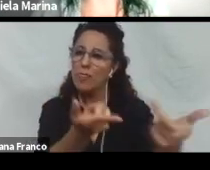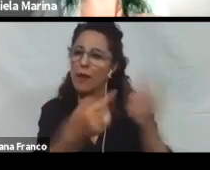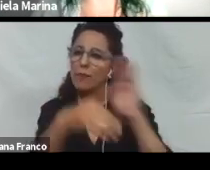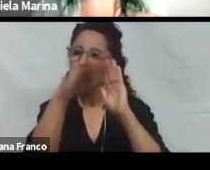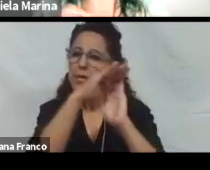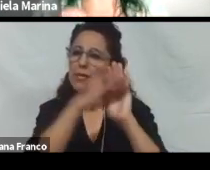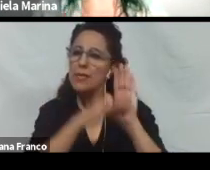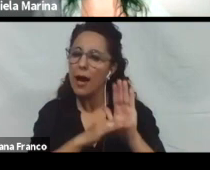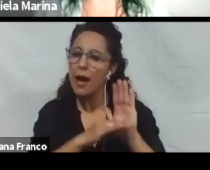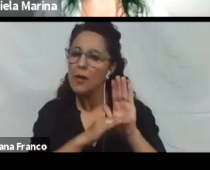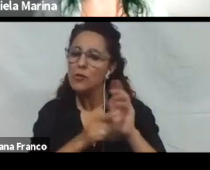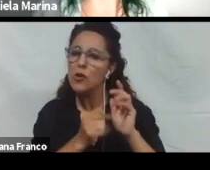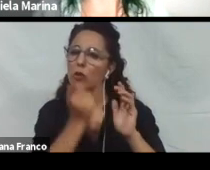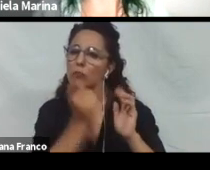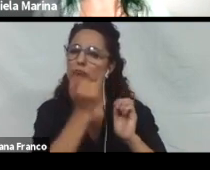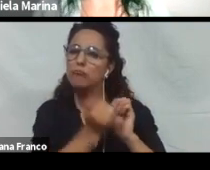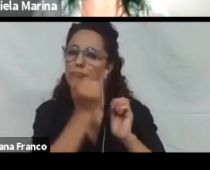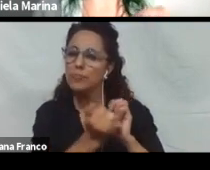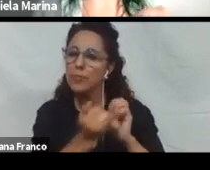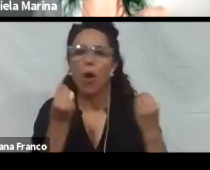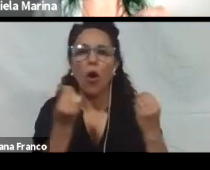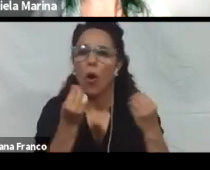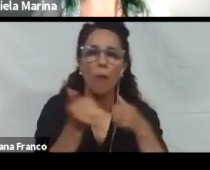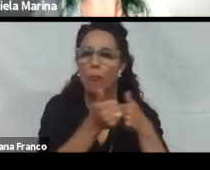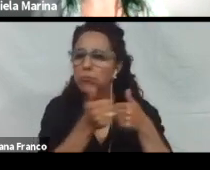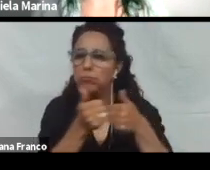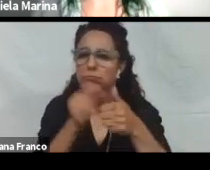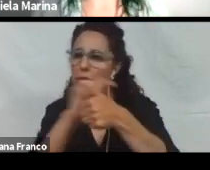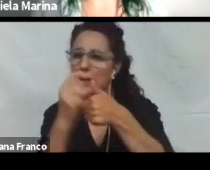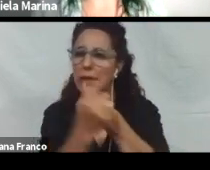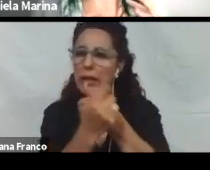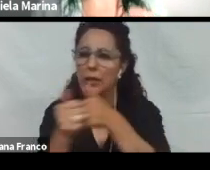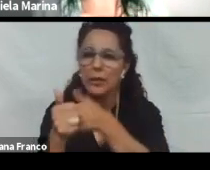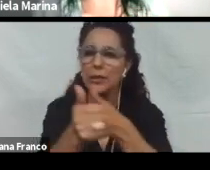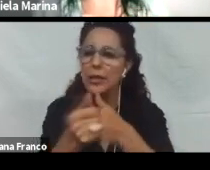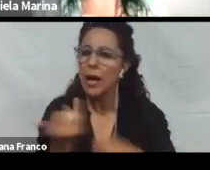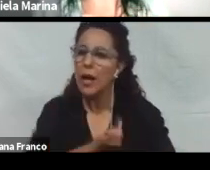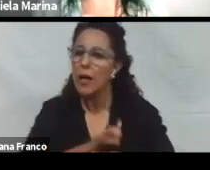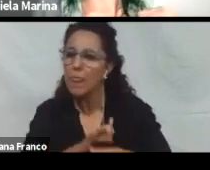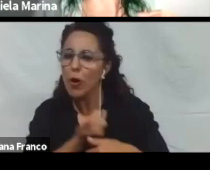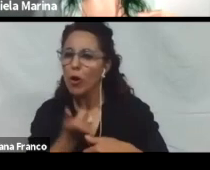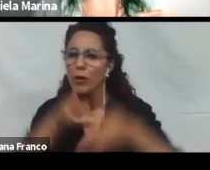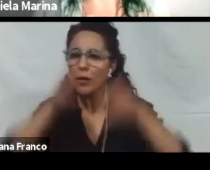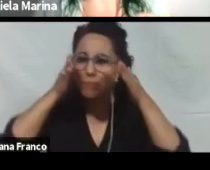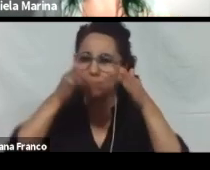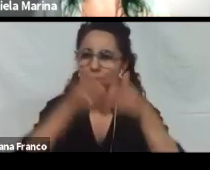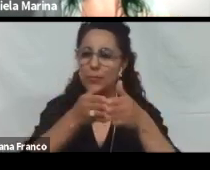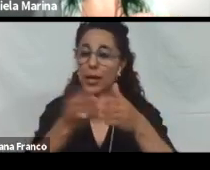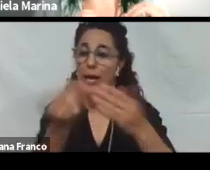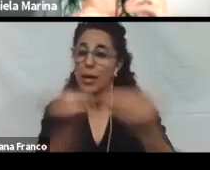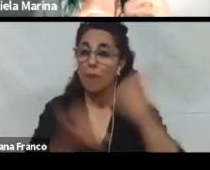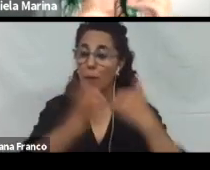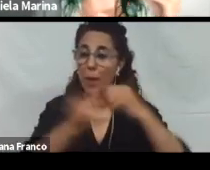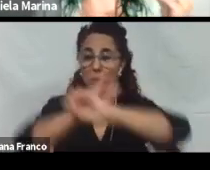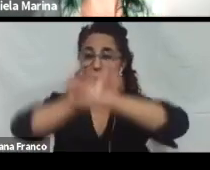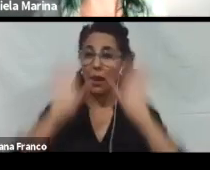al usuario saber cómo navegar por la herramienta, en dónde se encuentra, y mantener una coherencia en el contenido informativo de las herramientas,